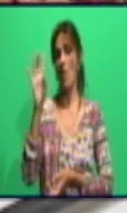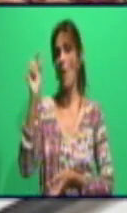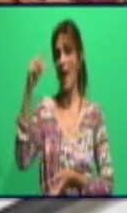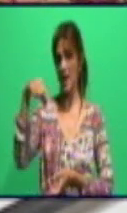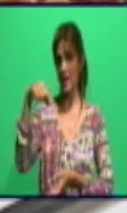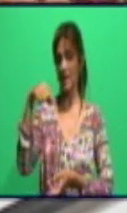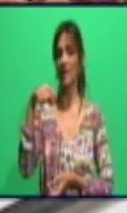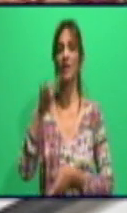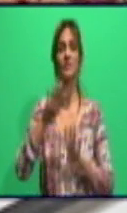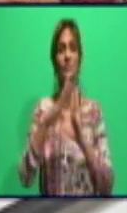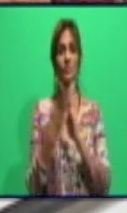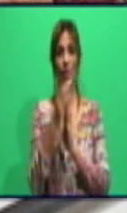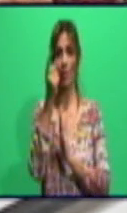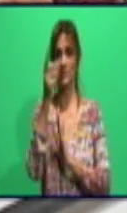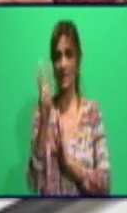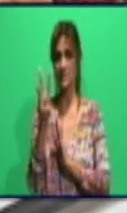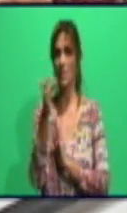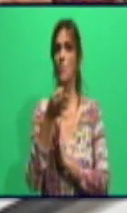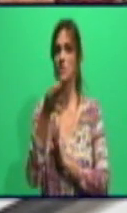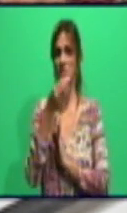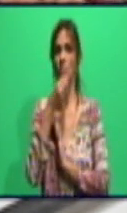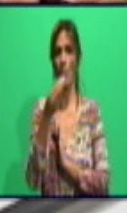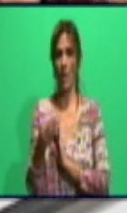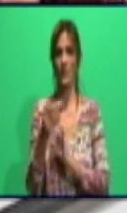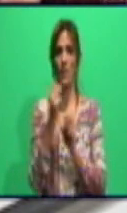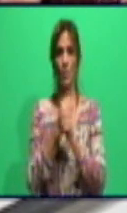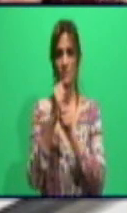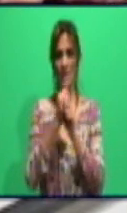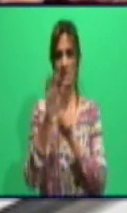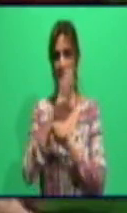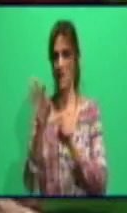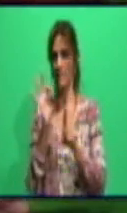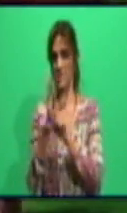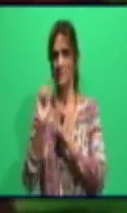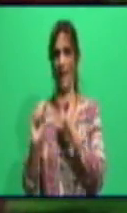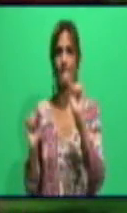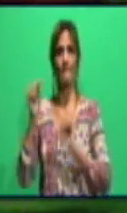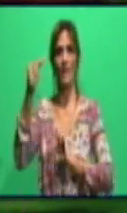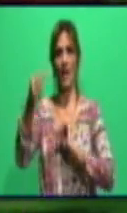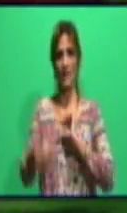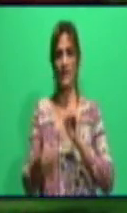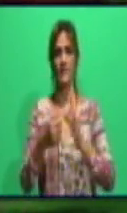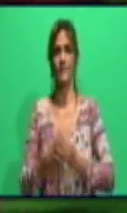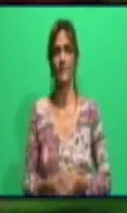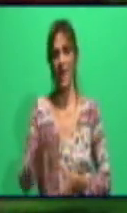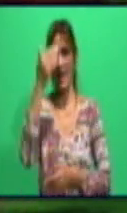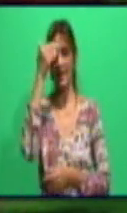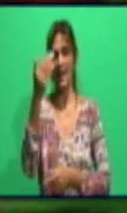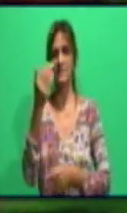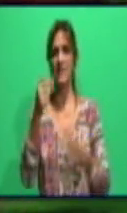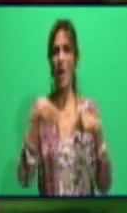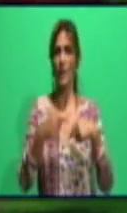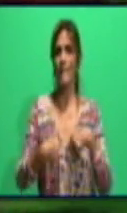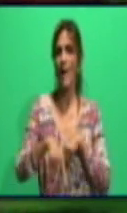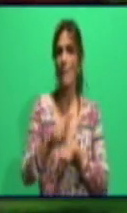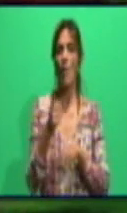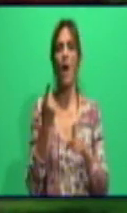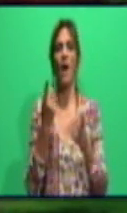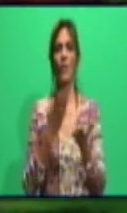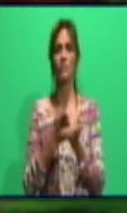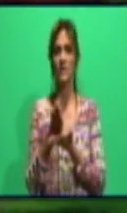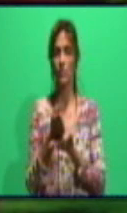13 cabeceras municipales de la provincia de Granma. Gracias, Yoli, por haber estado con nosotros. Vamos a continuar en nuestro panel